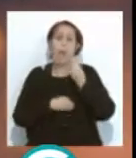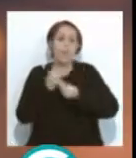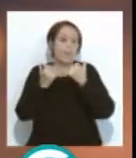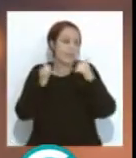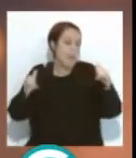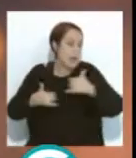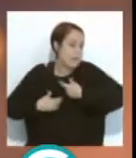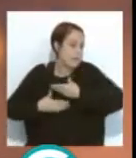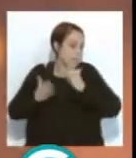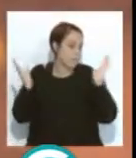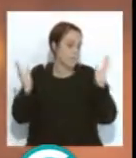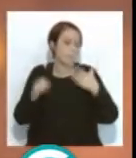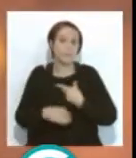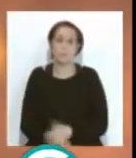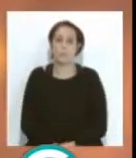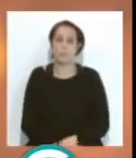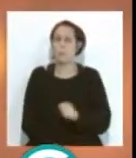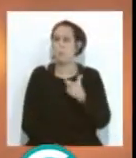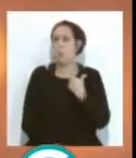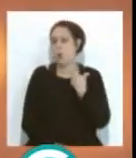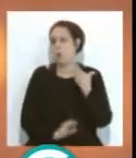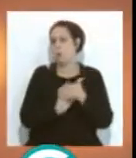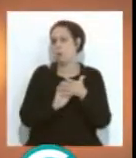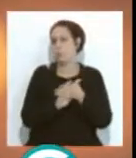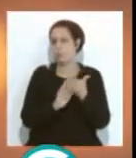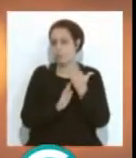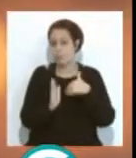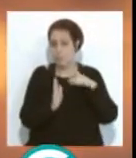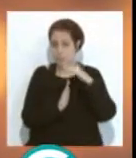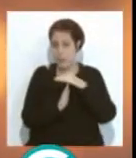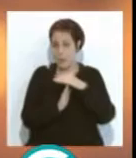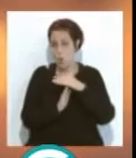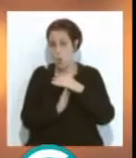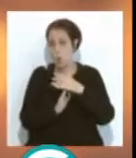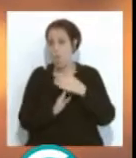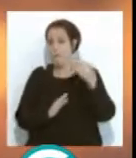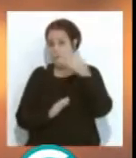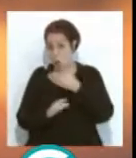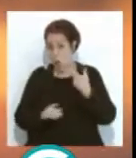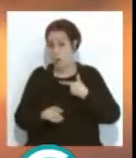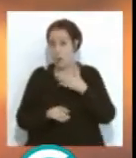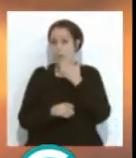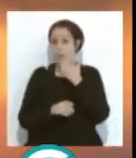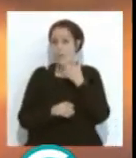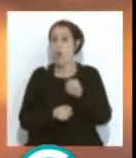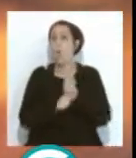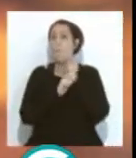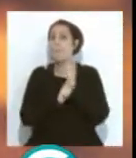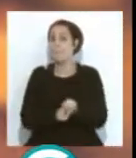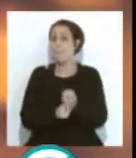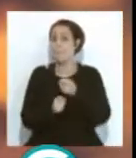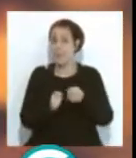lo que quiera, aludiendo un poquito precisamente al paro, con este término, al paro biológico en este caso de la pesca, que era a lo que me refería,